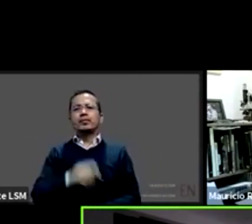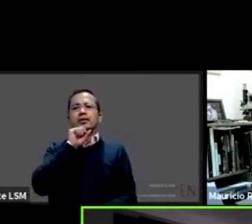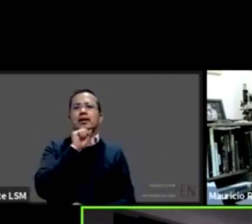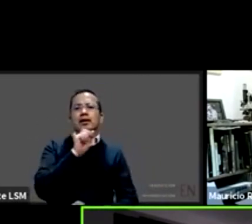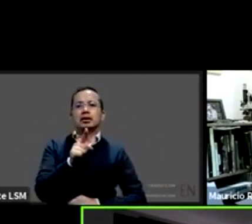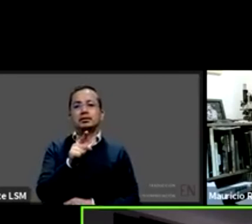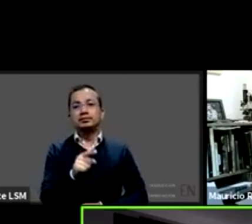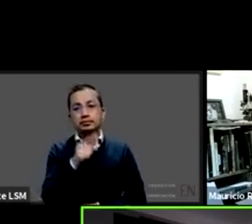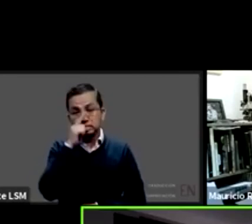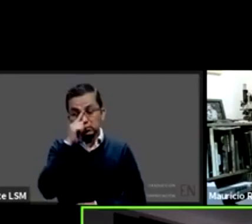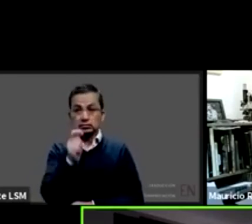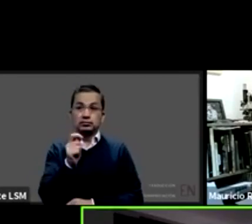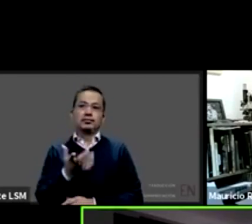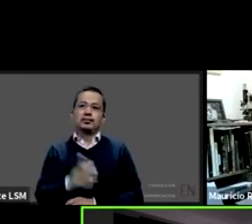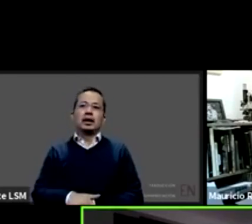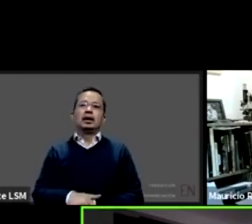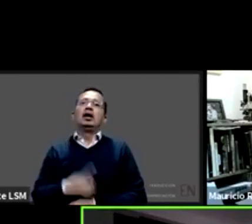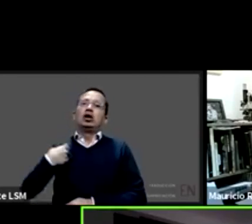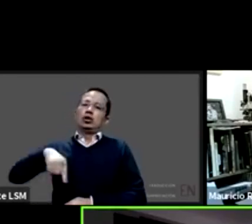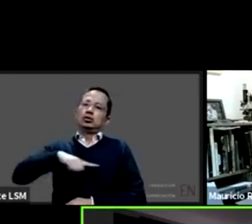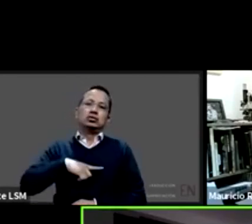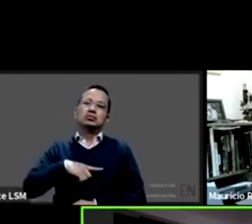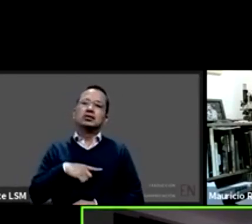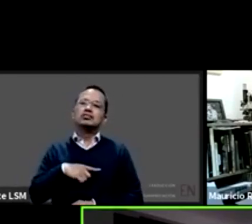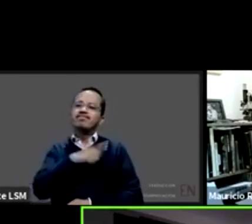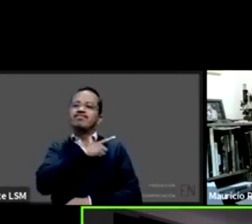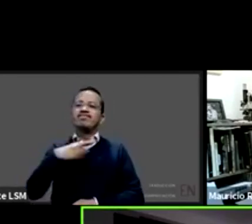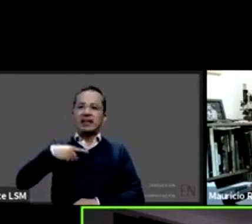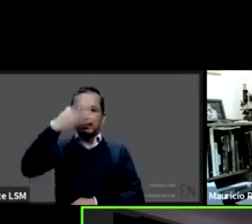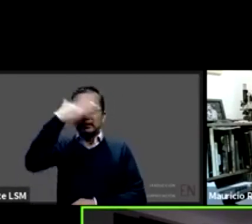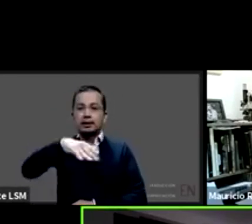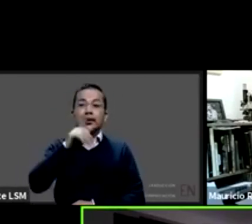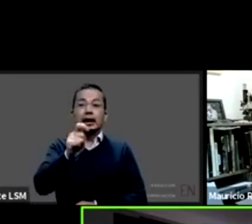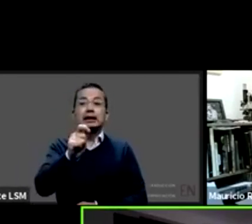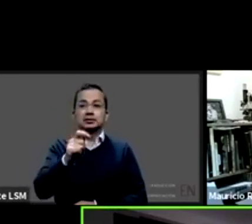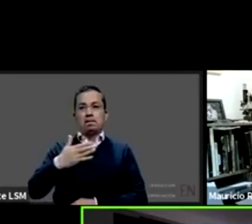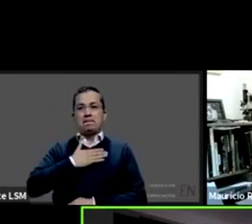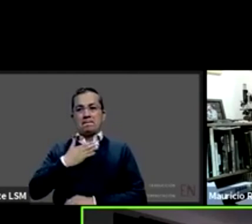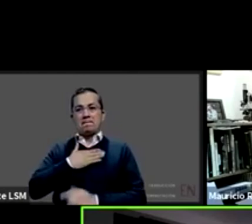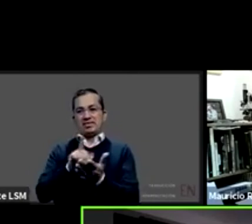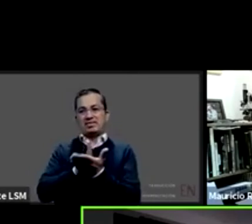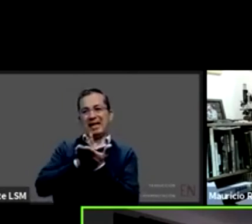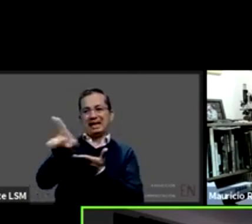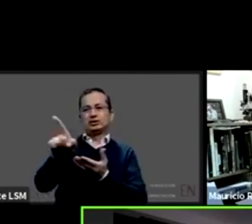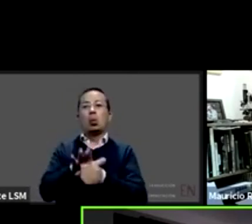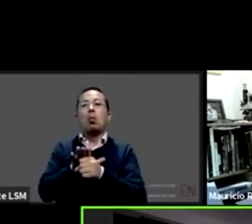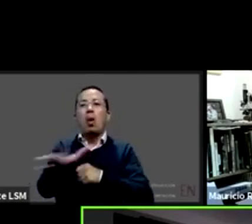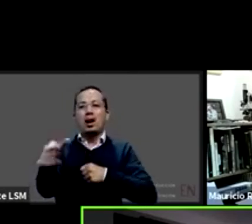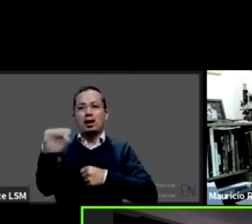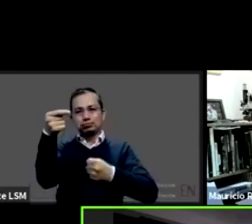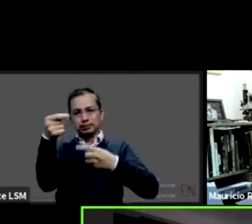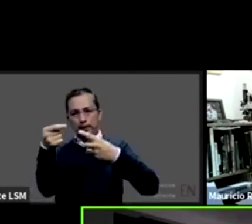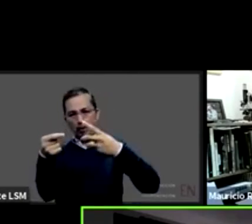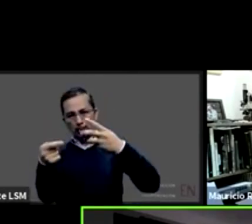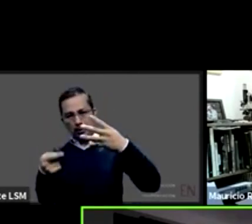conozcamos nuestros derechos nosotras desde esta perspectiva cuando comenzamos a ver estos casos lo primero que hicimos